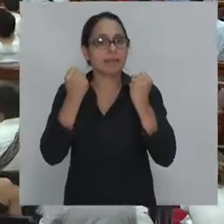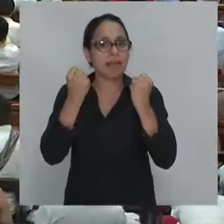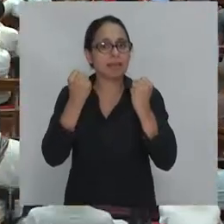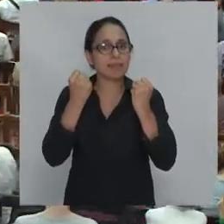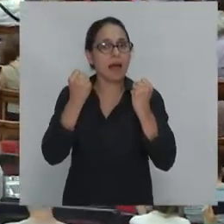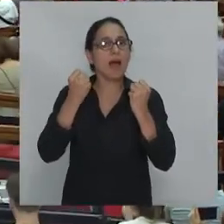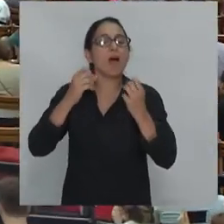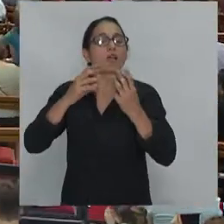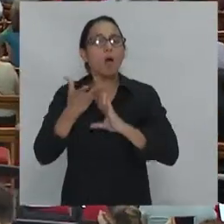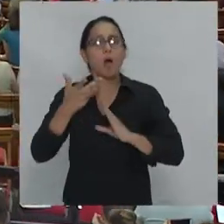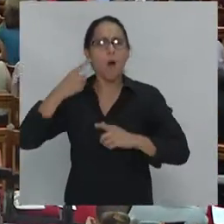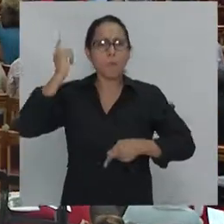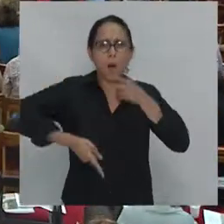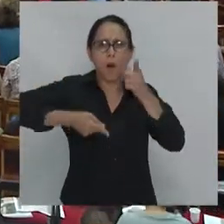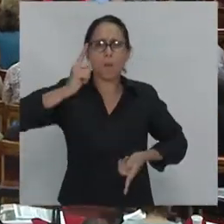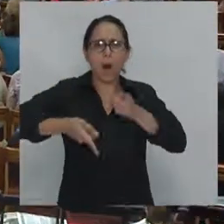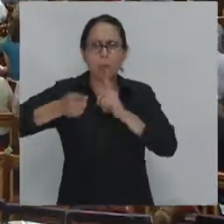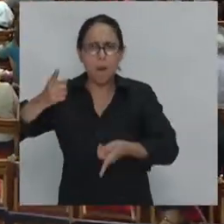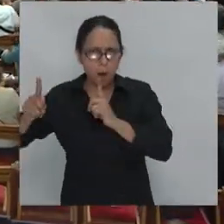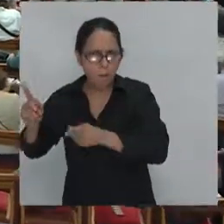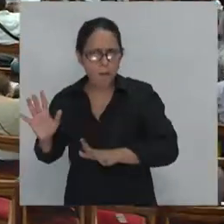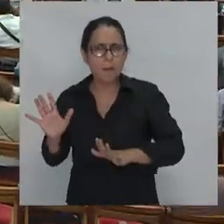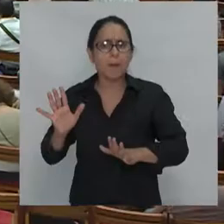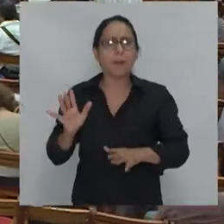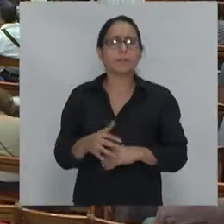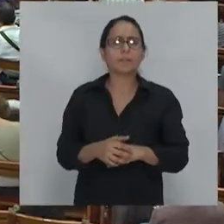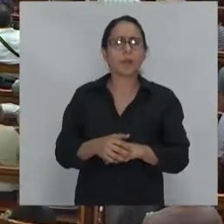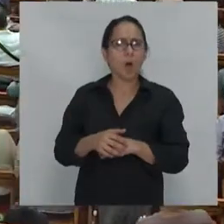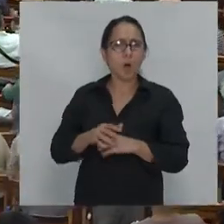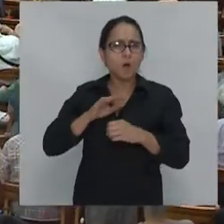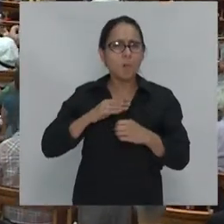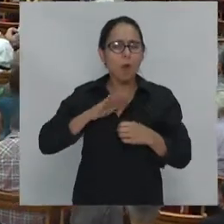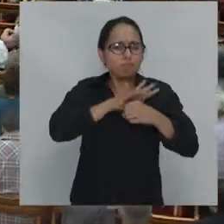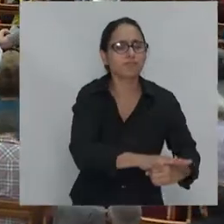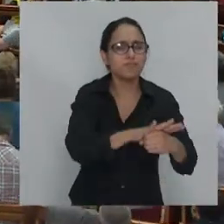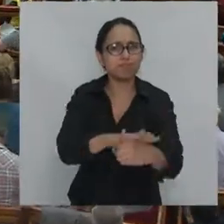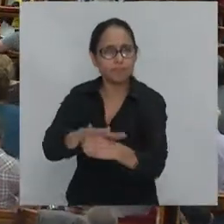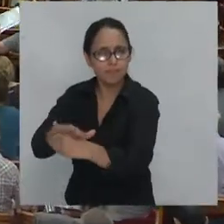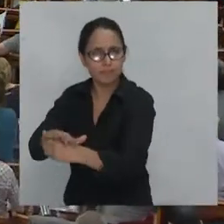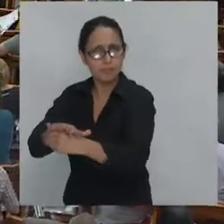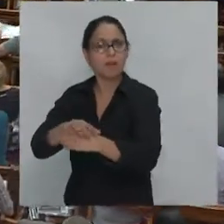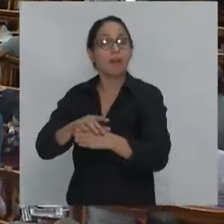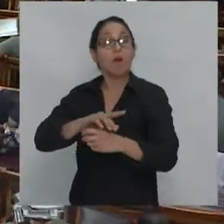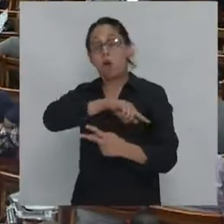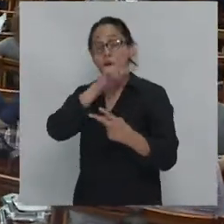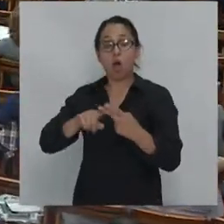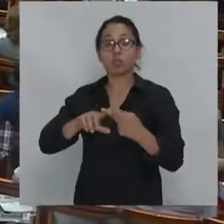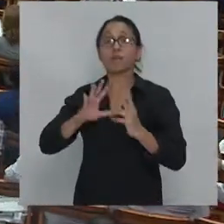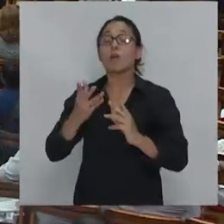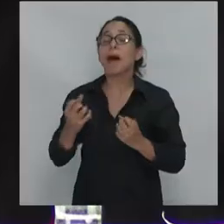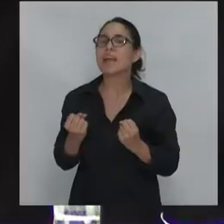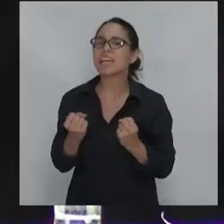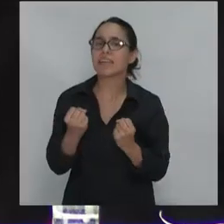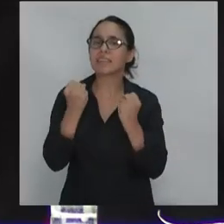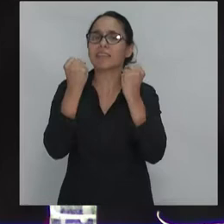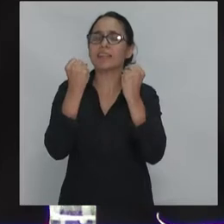al fascismo, al nazismo en Europa, pero también pueden ser resistencias progresistas. El caso, por ejemplo,